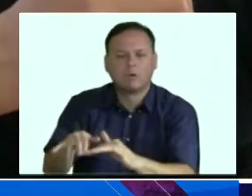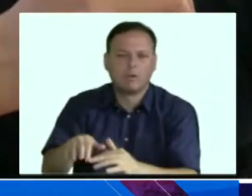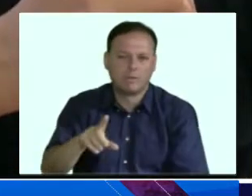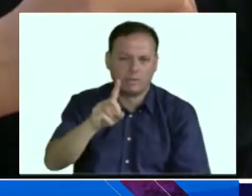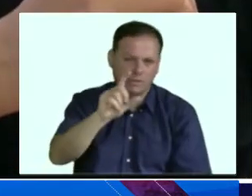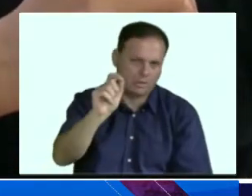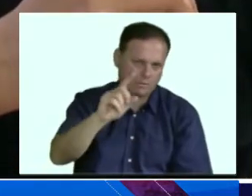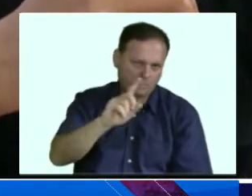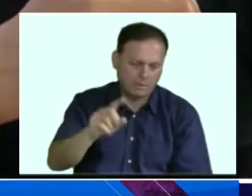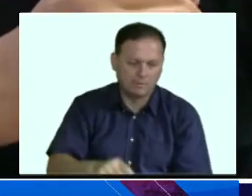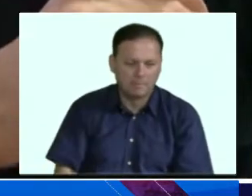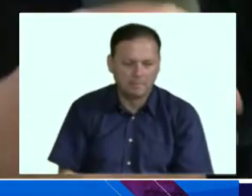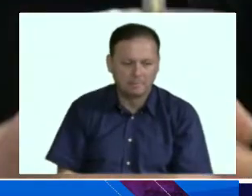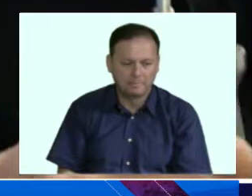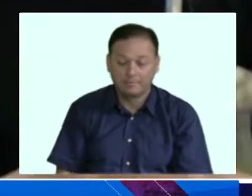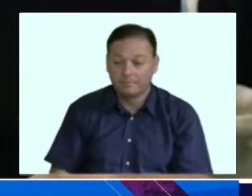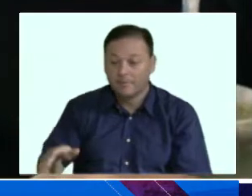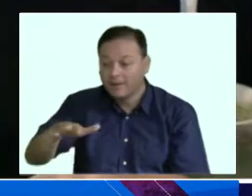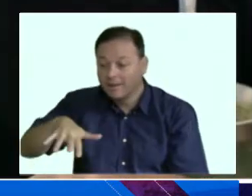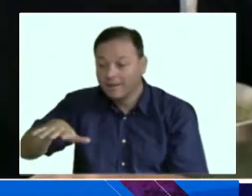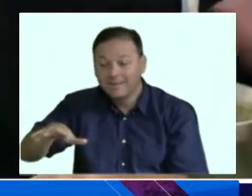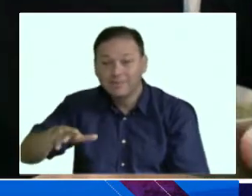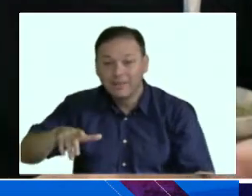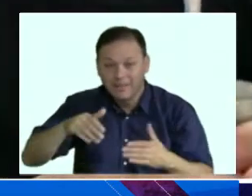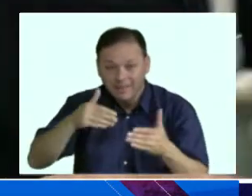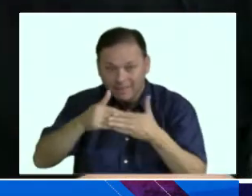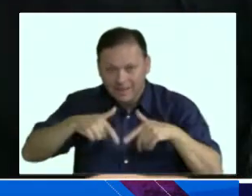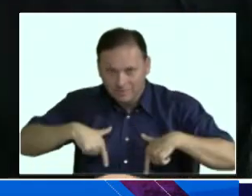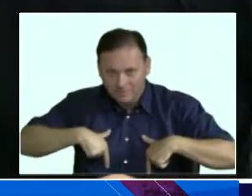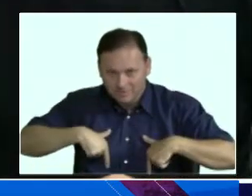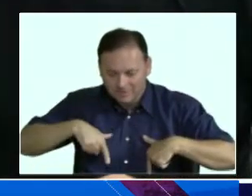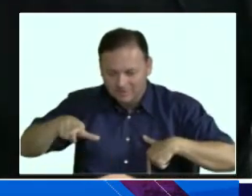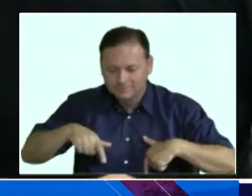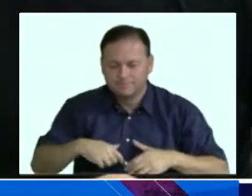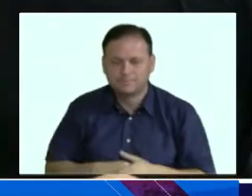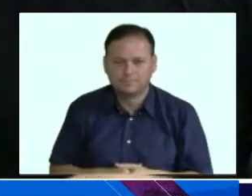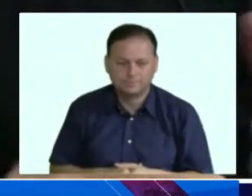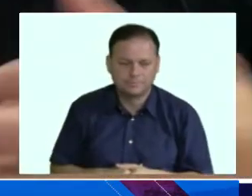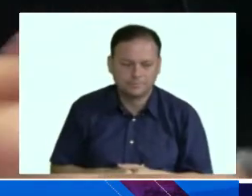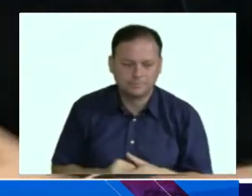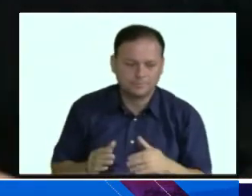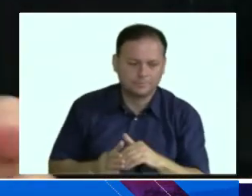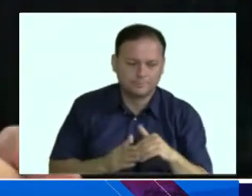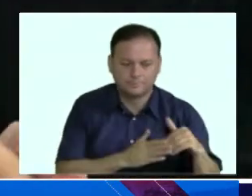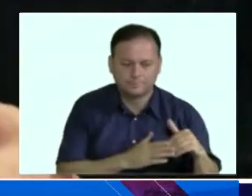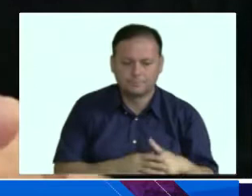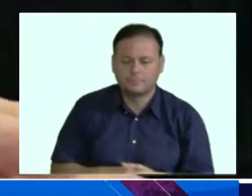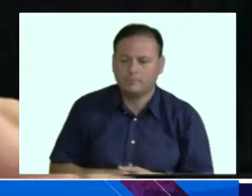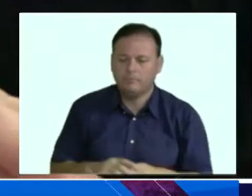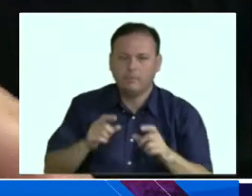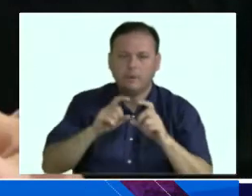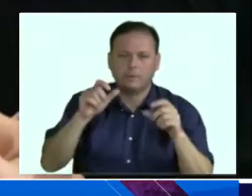Está muy cerca la Muni, este lugar a propósito. De mi parte, una última, pero no sobre el tema intendente, siempre sobre Yaliza, por supuesto, pero políticamente,